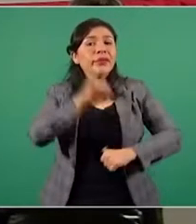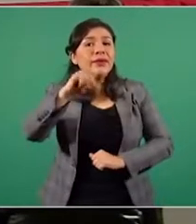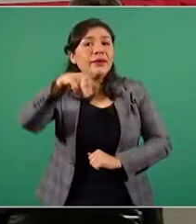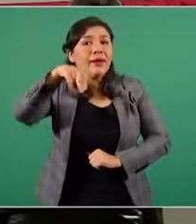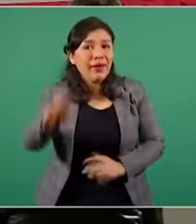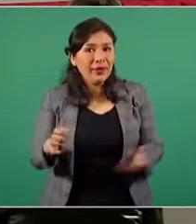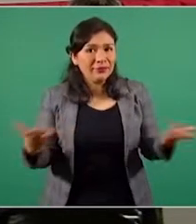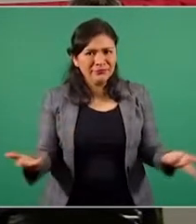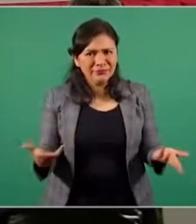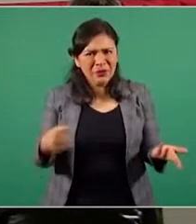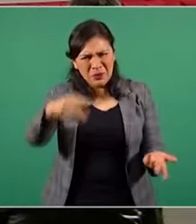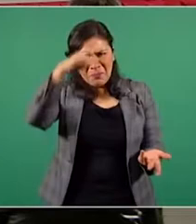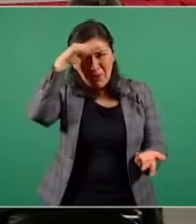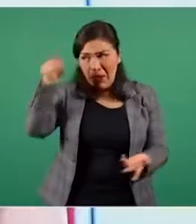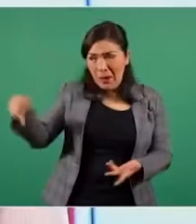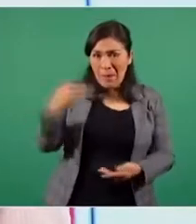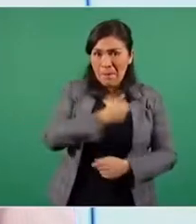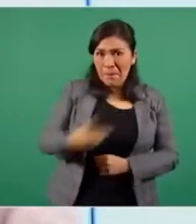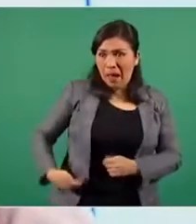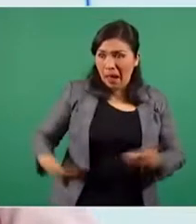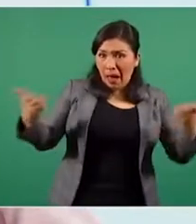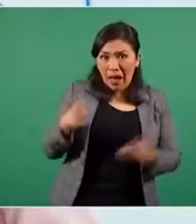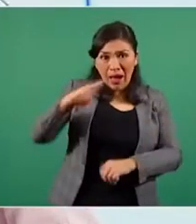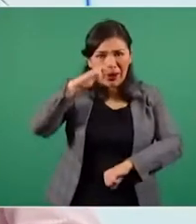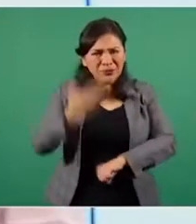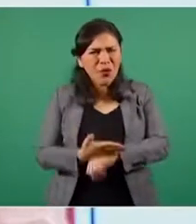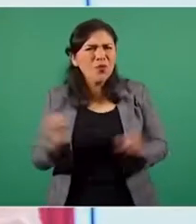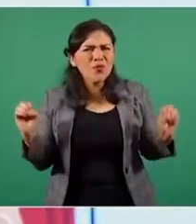y no del presidente de México.